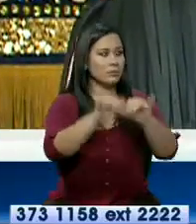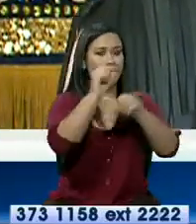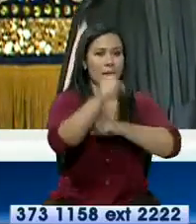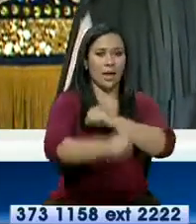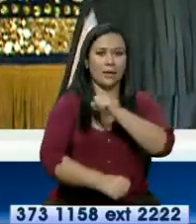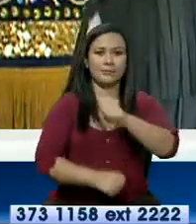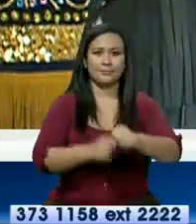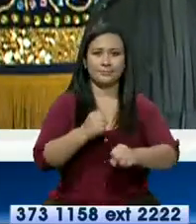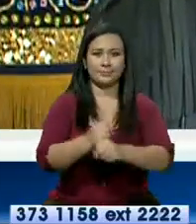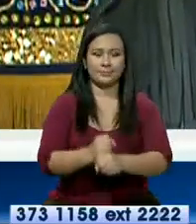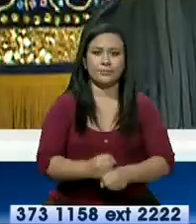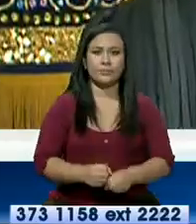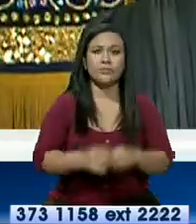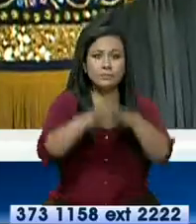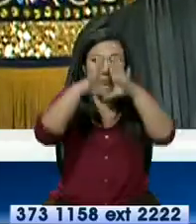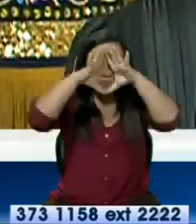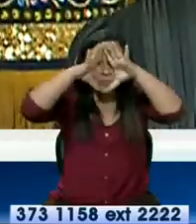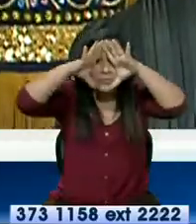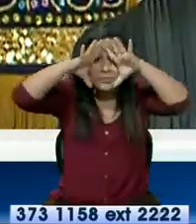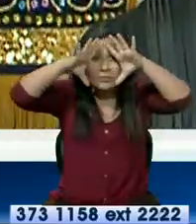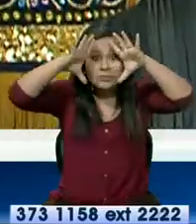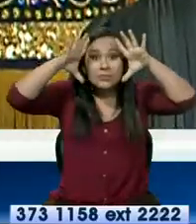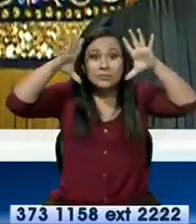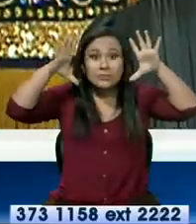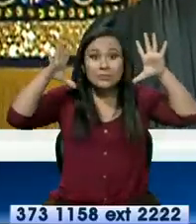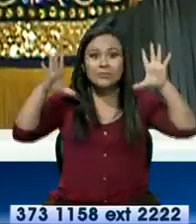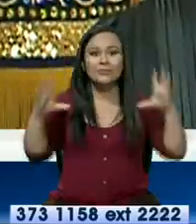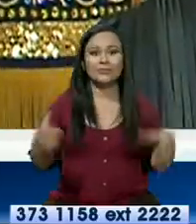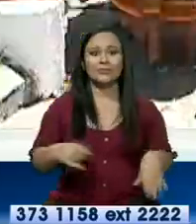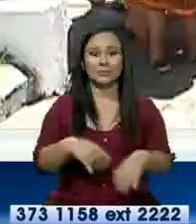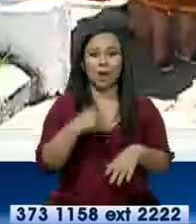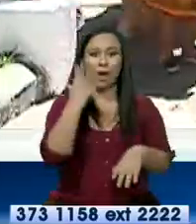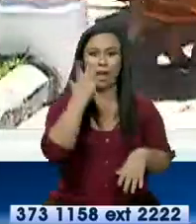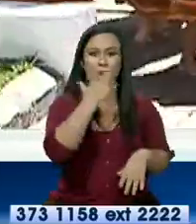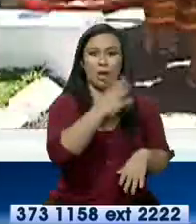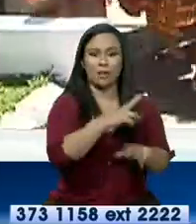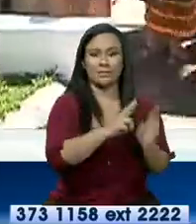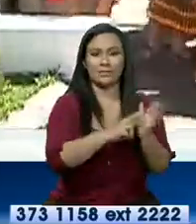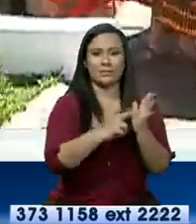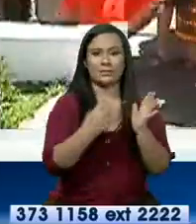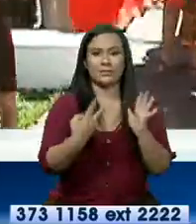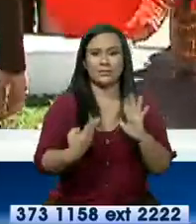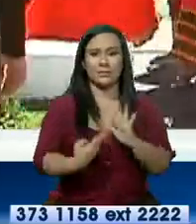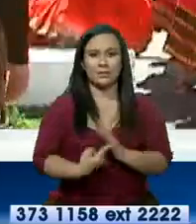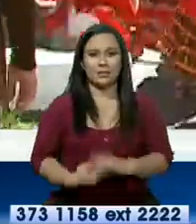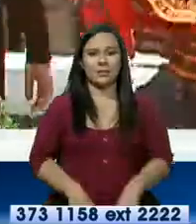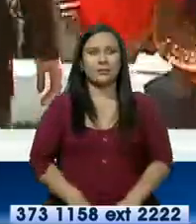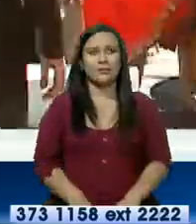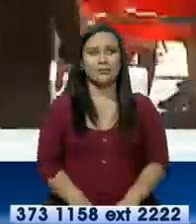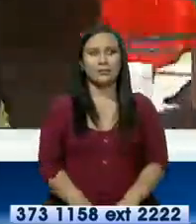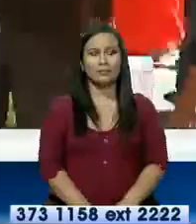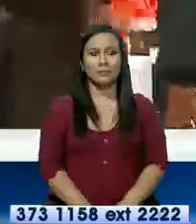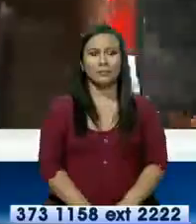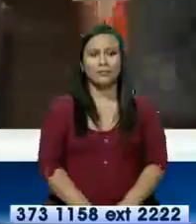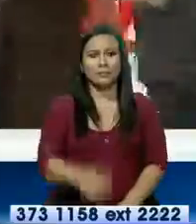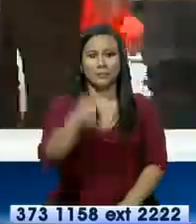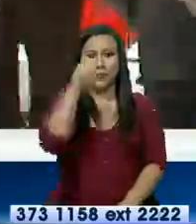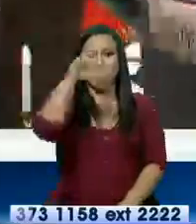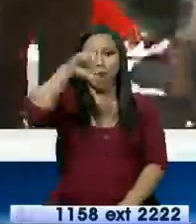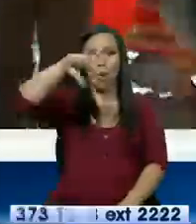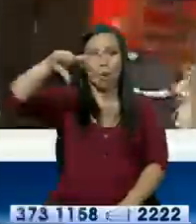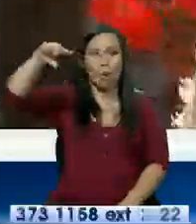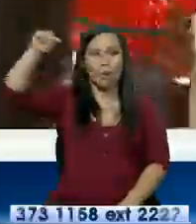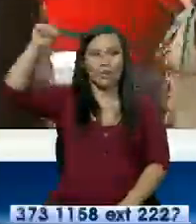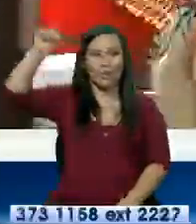cara encendida tiene los reflejos que producen los rayos de la luna.